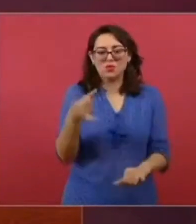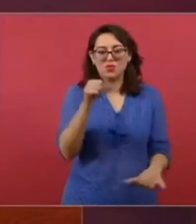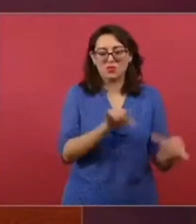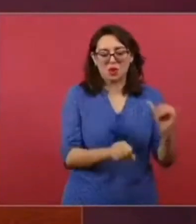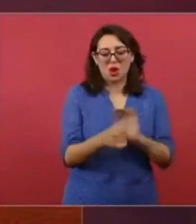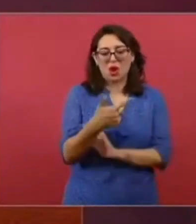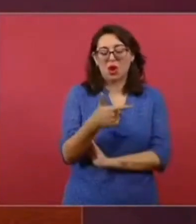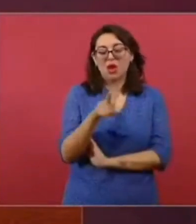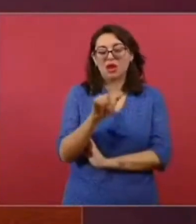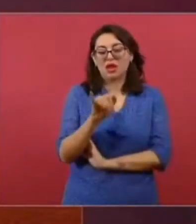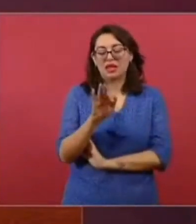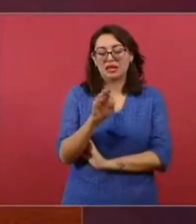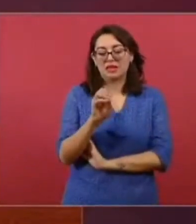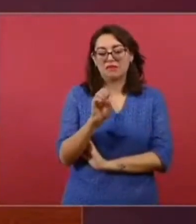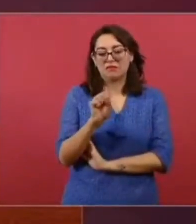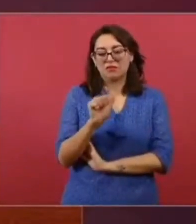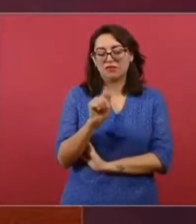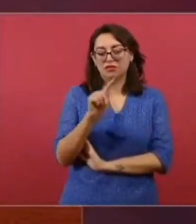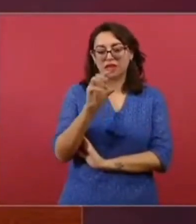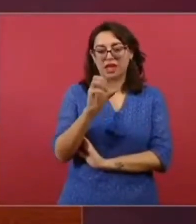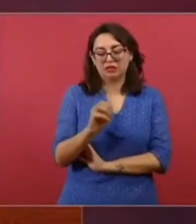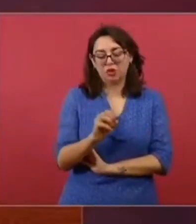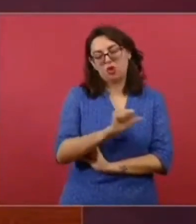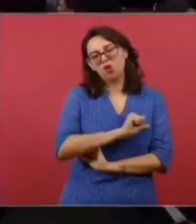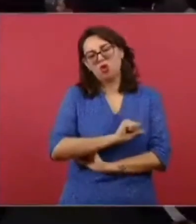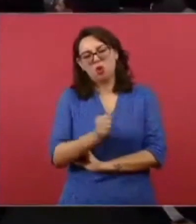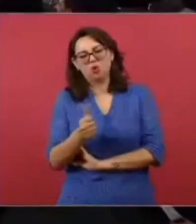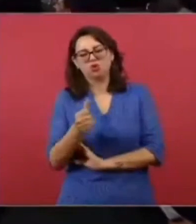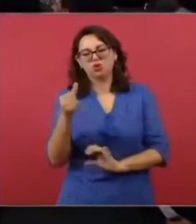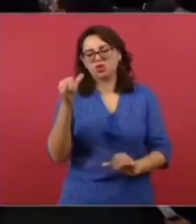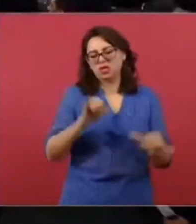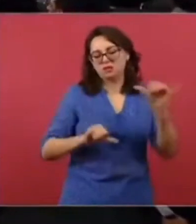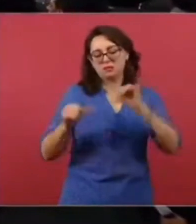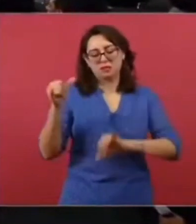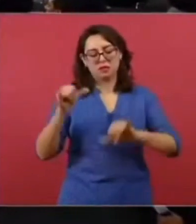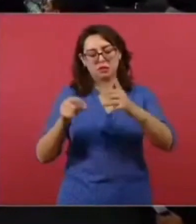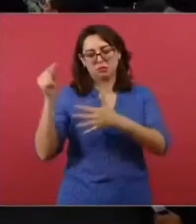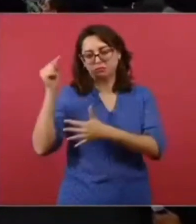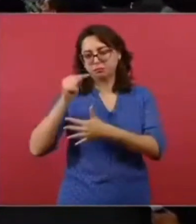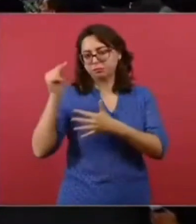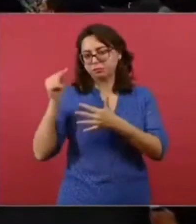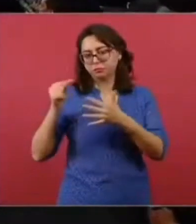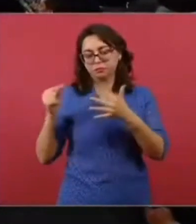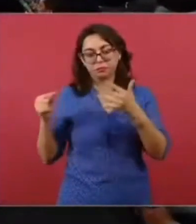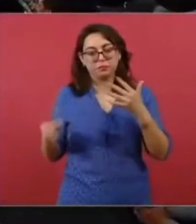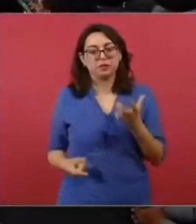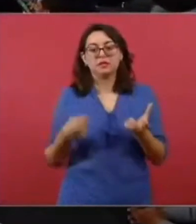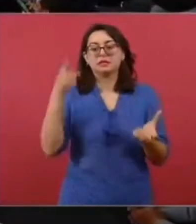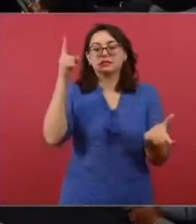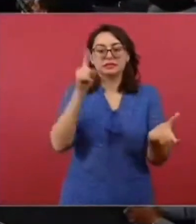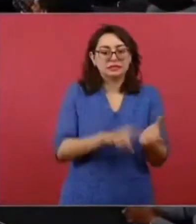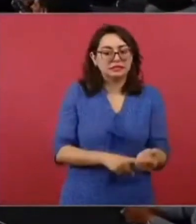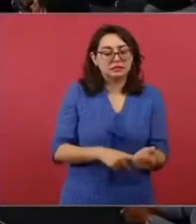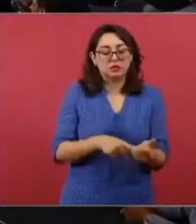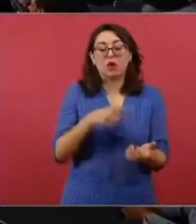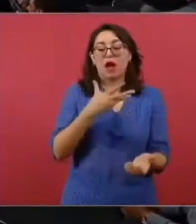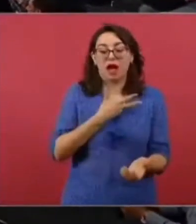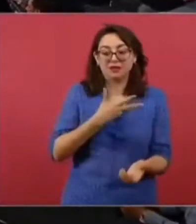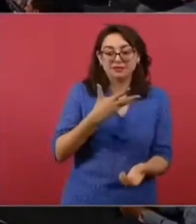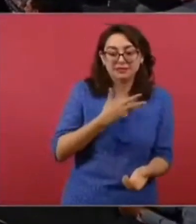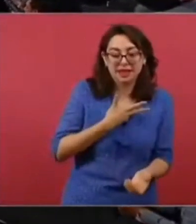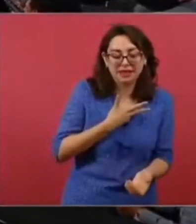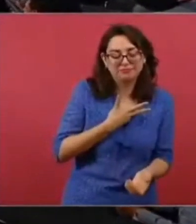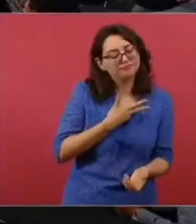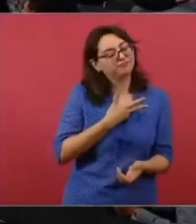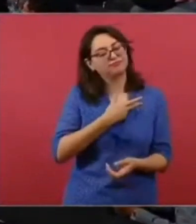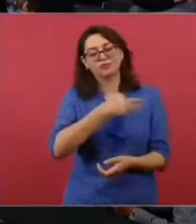glifosato como una parte de lo que se ocupa. Este glifosato, que es una sustancia química que se ocupa en vez